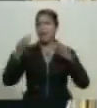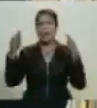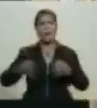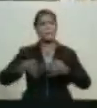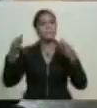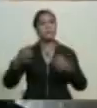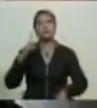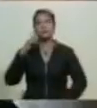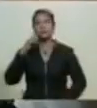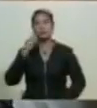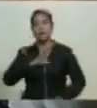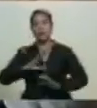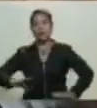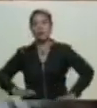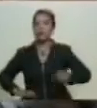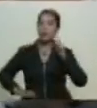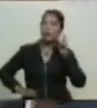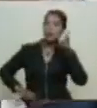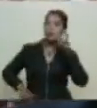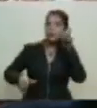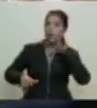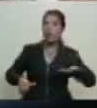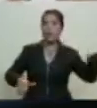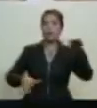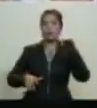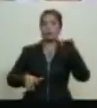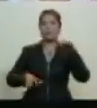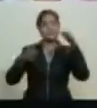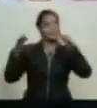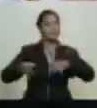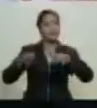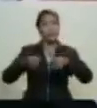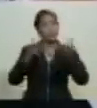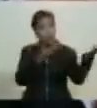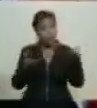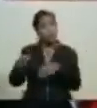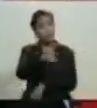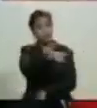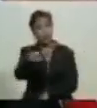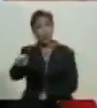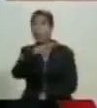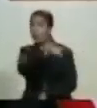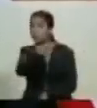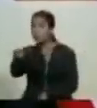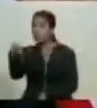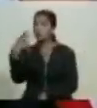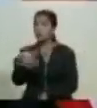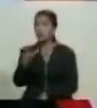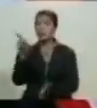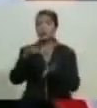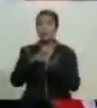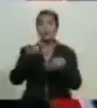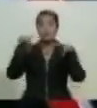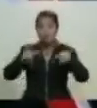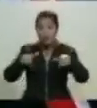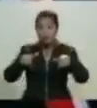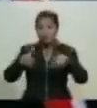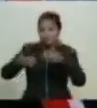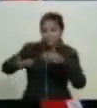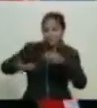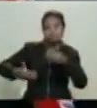al evangelio y otro al pueblo así los invito ustedes son instrumentos de hoy en adelante